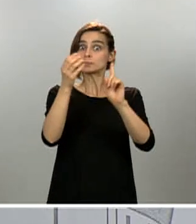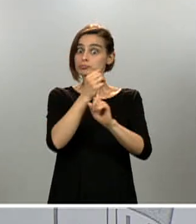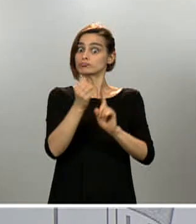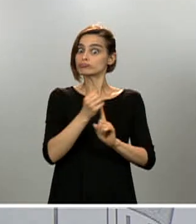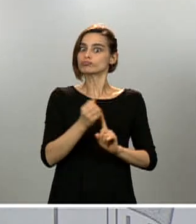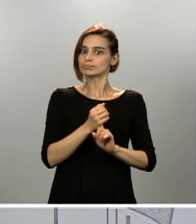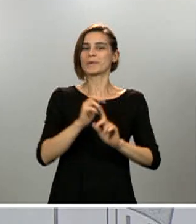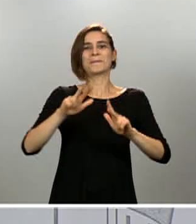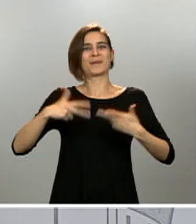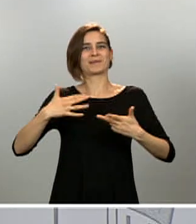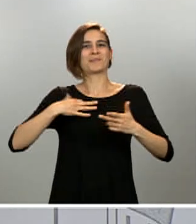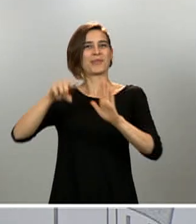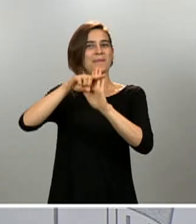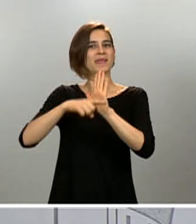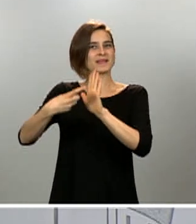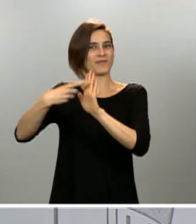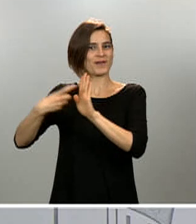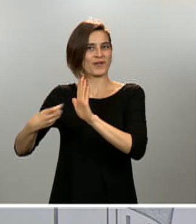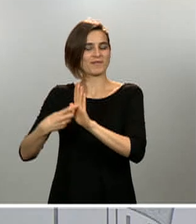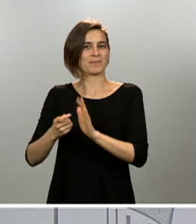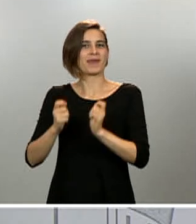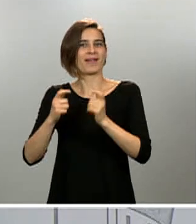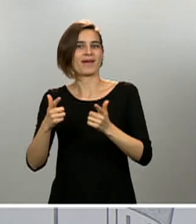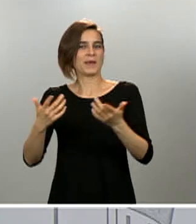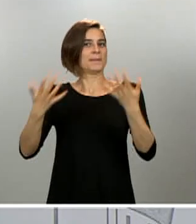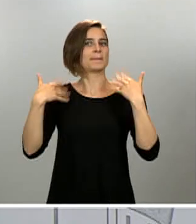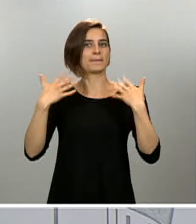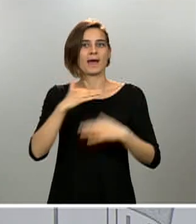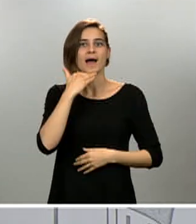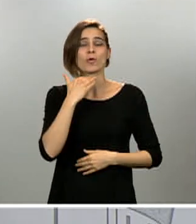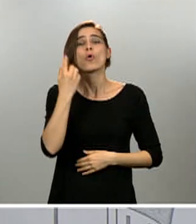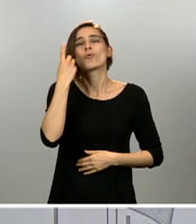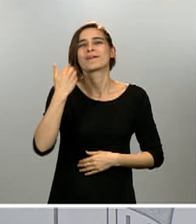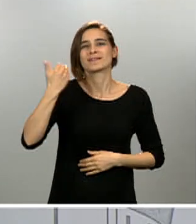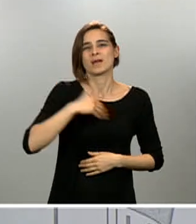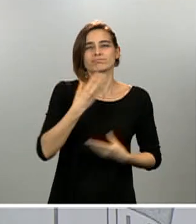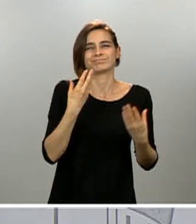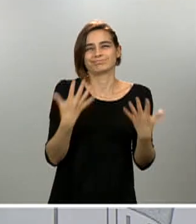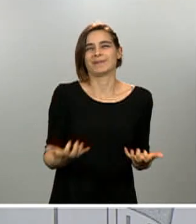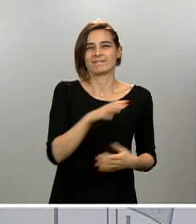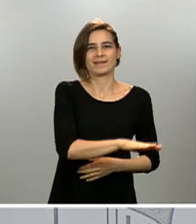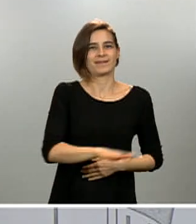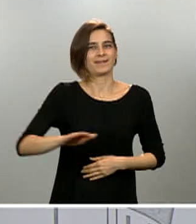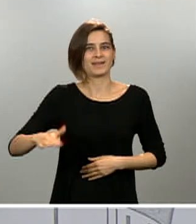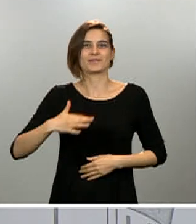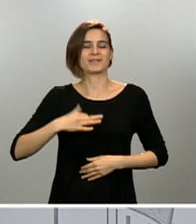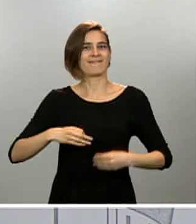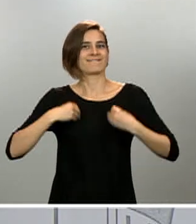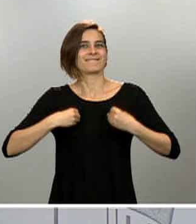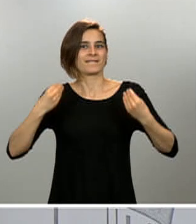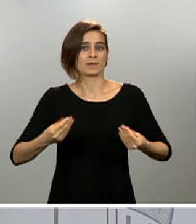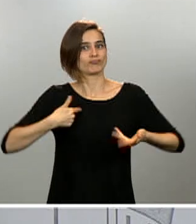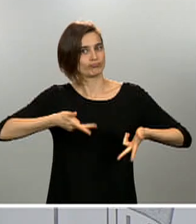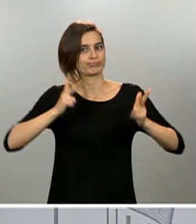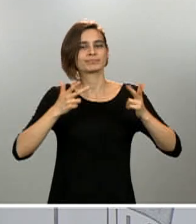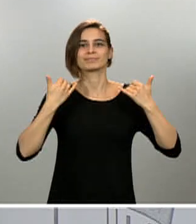de la que ya han disfrutado multitud de niños y niñas de nuestro país, que es el Paseo de los Niños. Hoy vamos a anunciar, les anuncio, dos nuevas